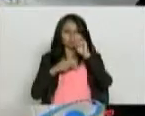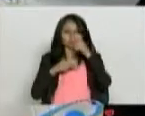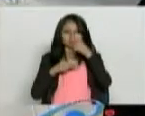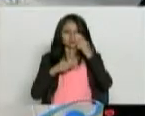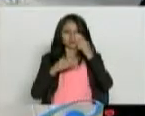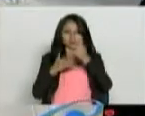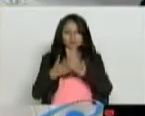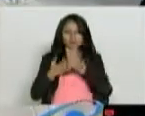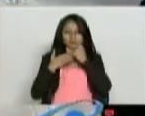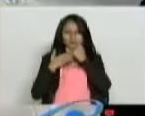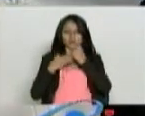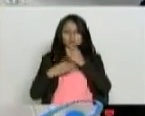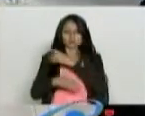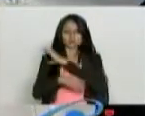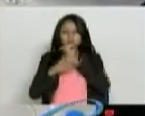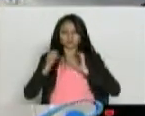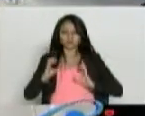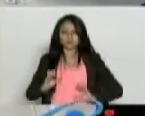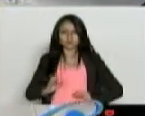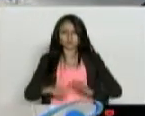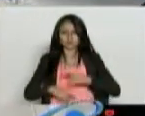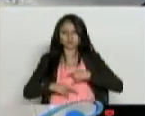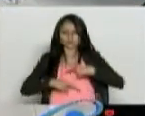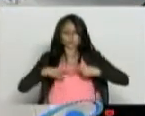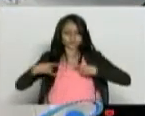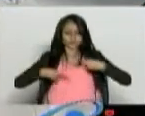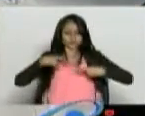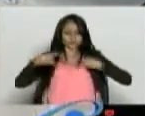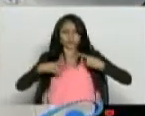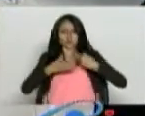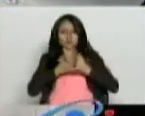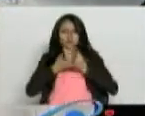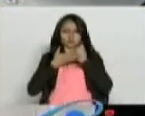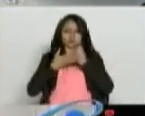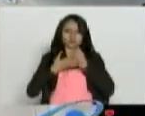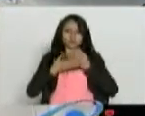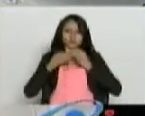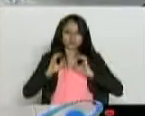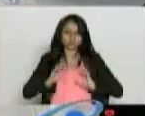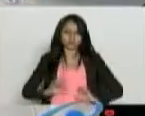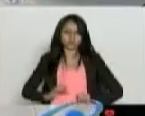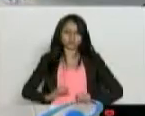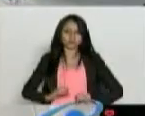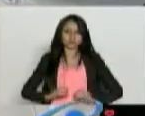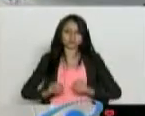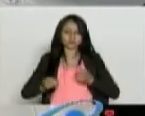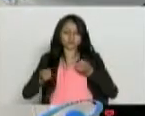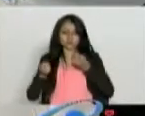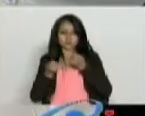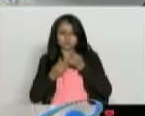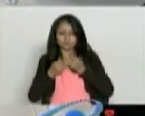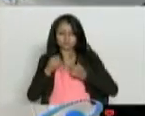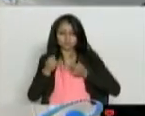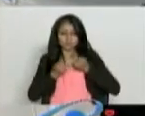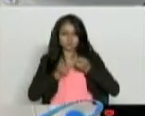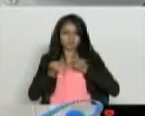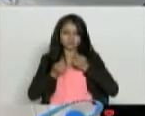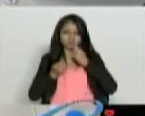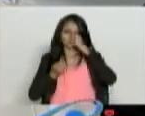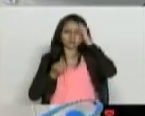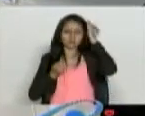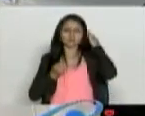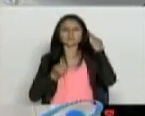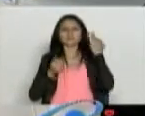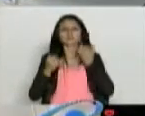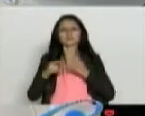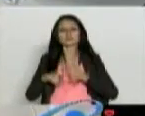activa, estimula esas terminales nerviosas. Son, no se van a curar. Porque es que también